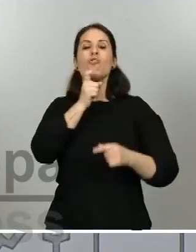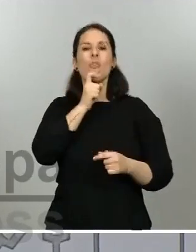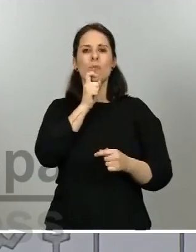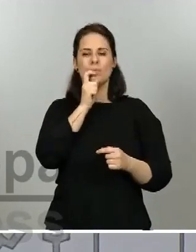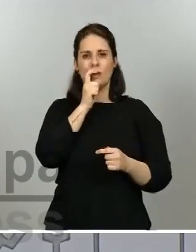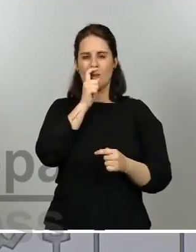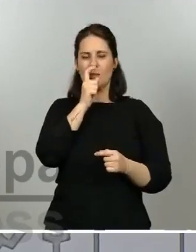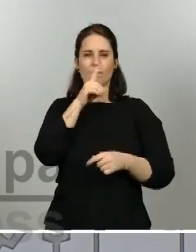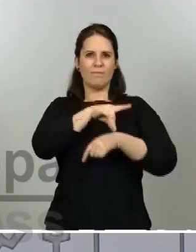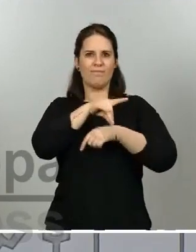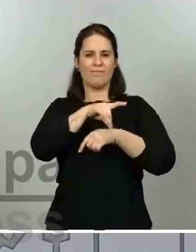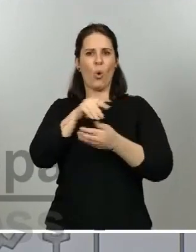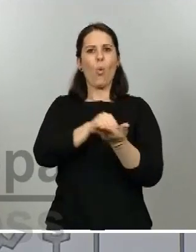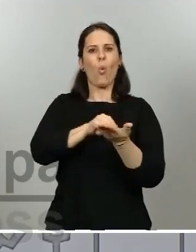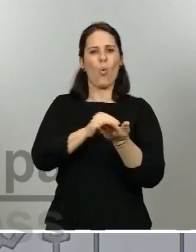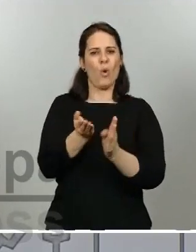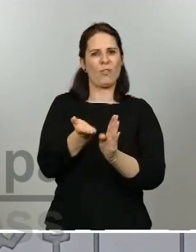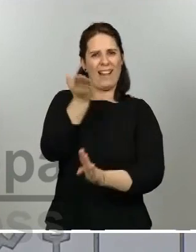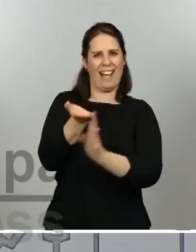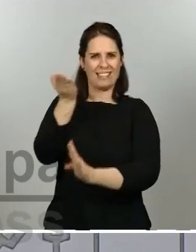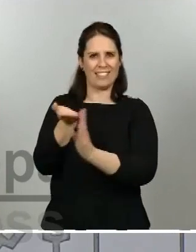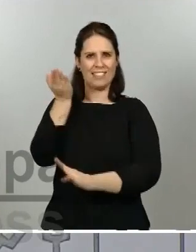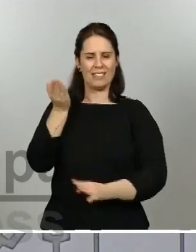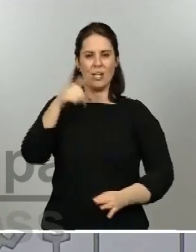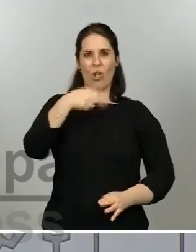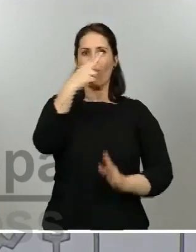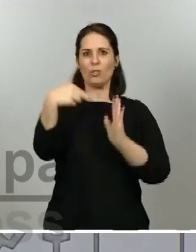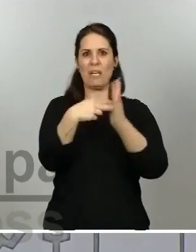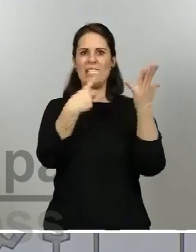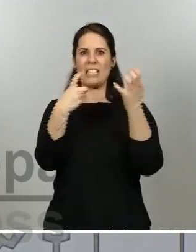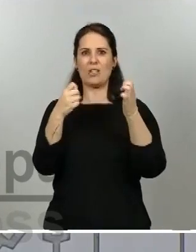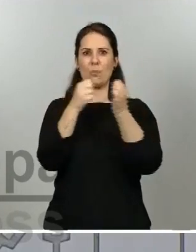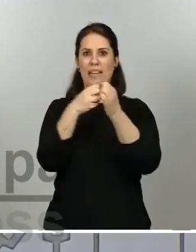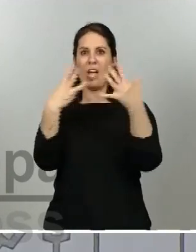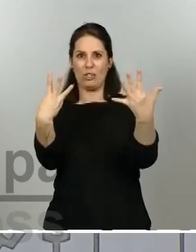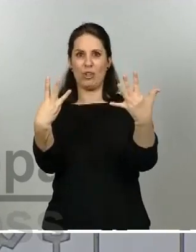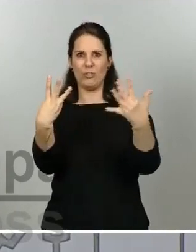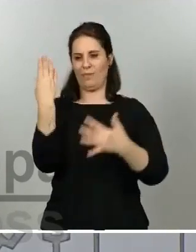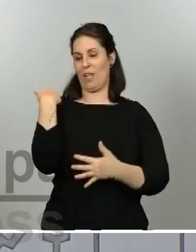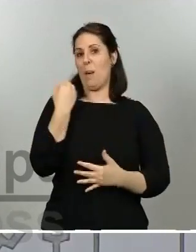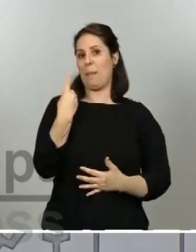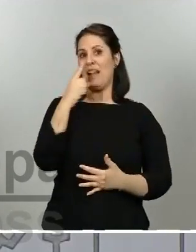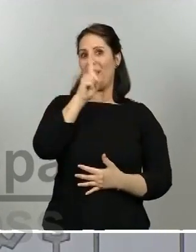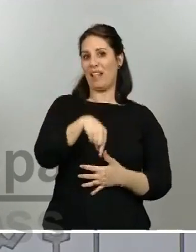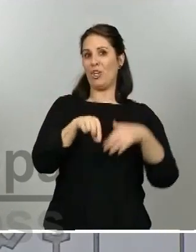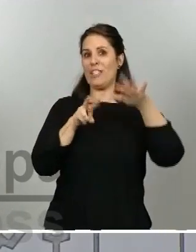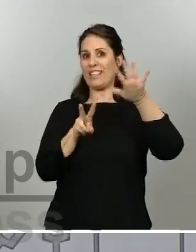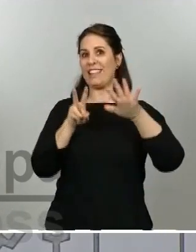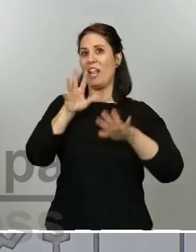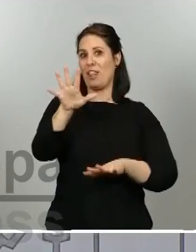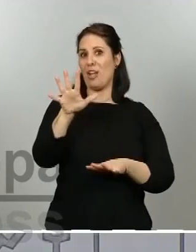que hoy ha sido 2.628 comparado con esos 1.175 nuevos casos.